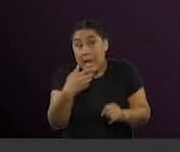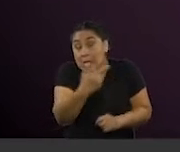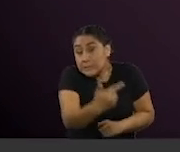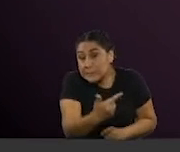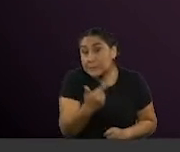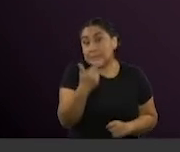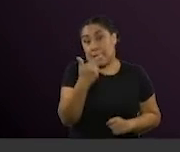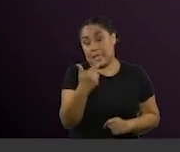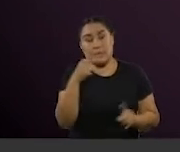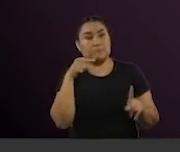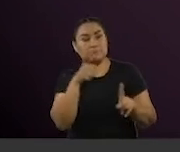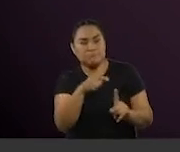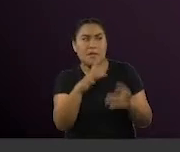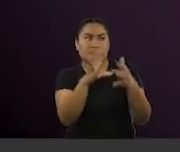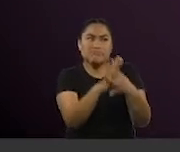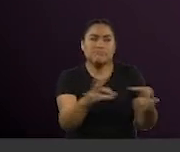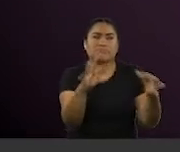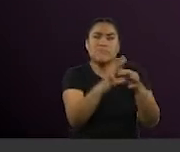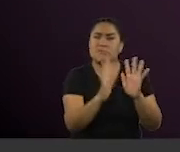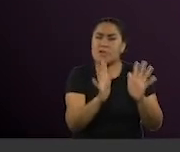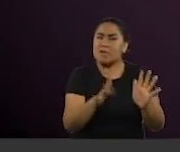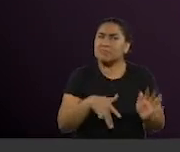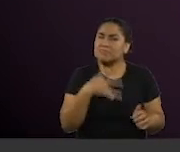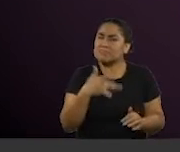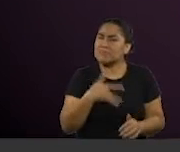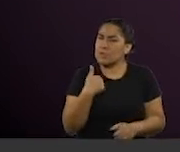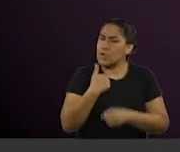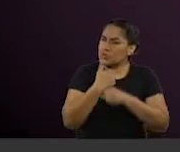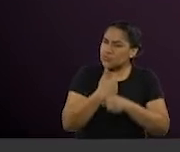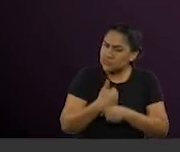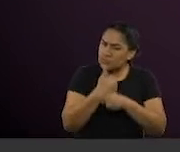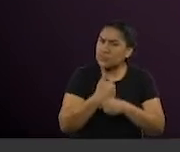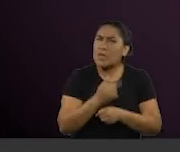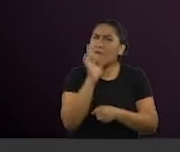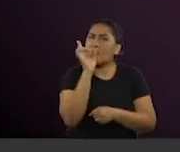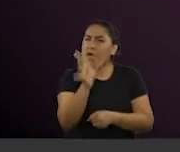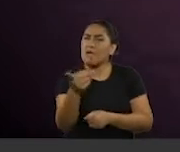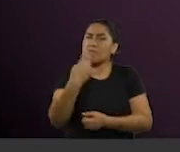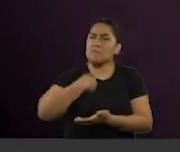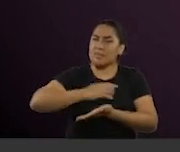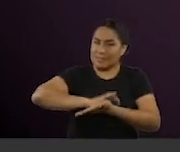a más expresaron haber vivido o sufrido discriminación.